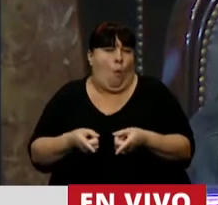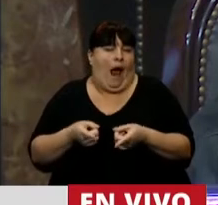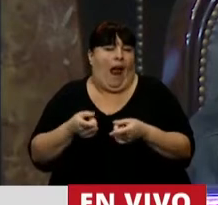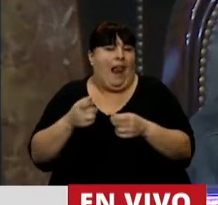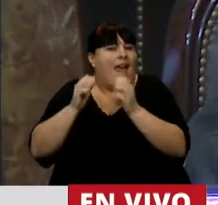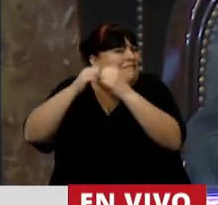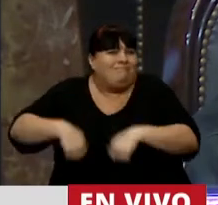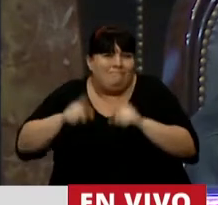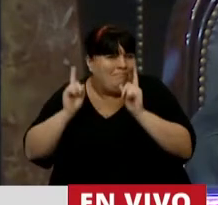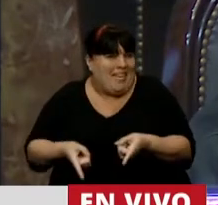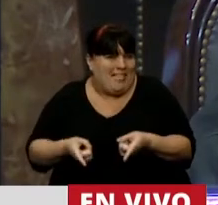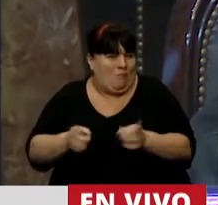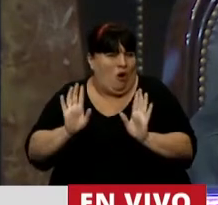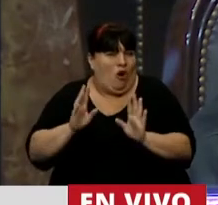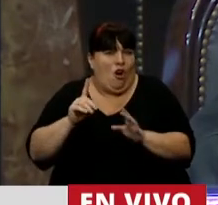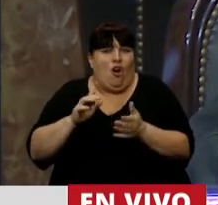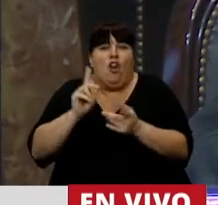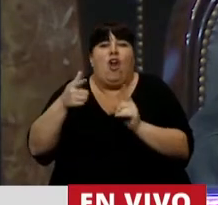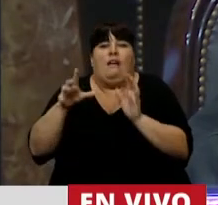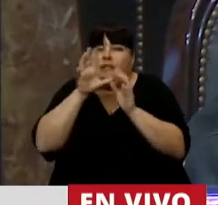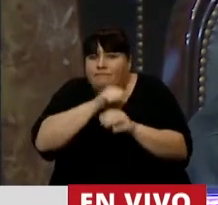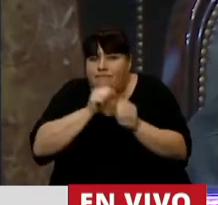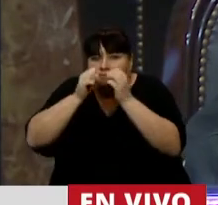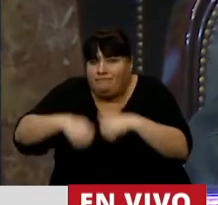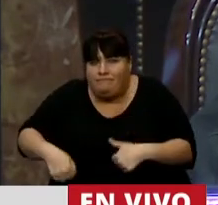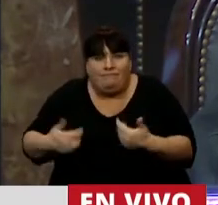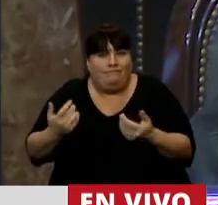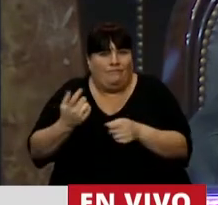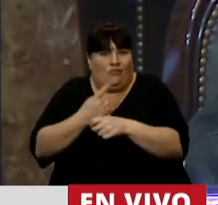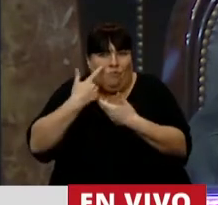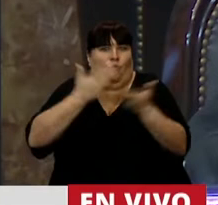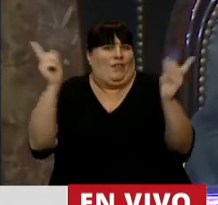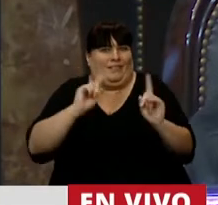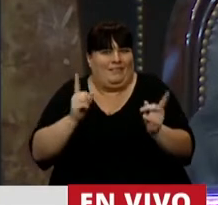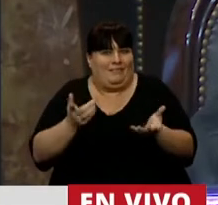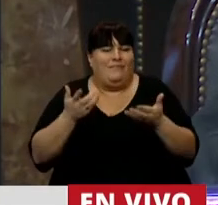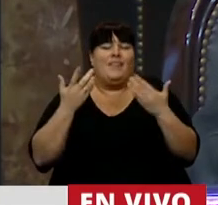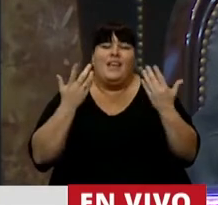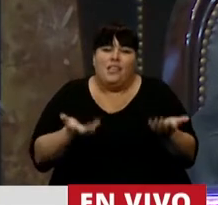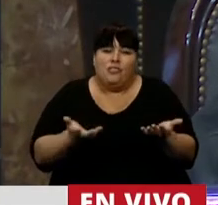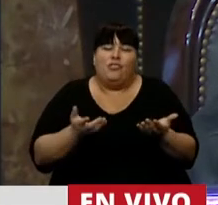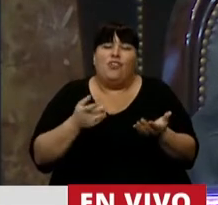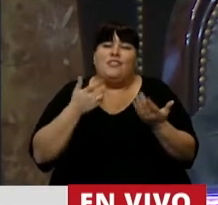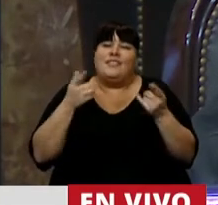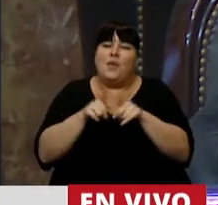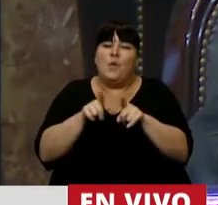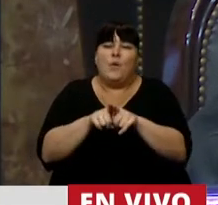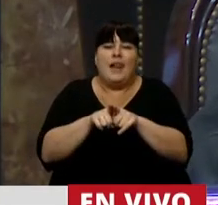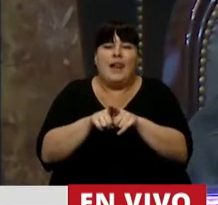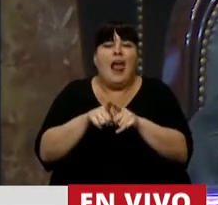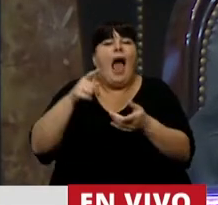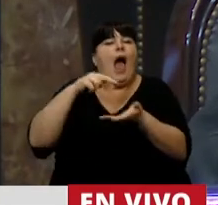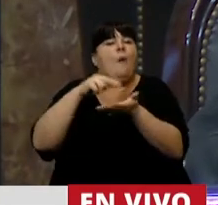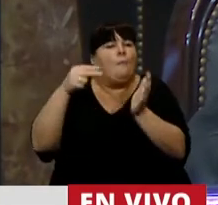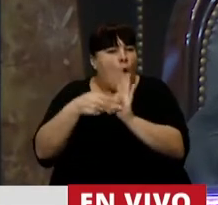en clandestinidad, en situación de ilegalidad, de ocultamiento, furtivas. Entonces, hay algo, una